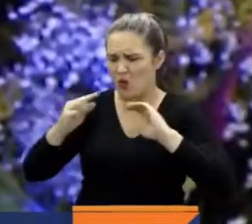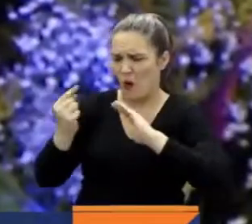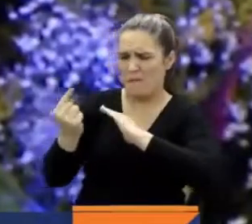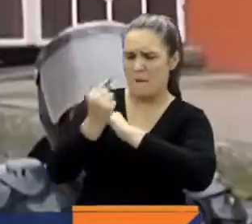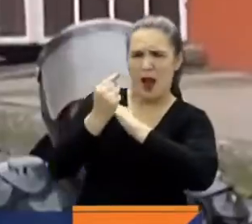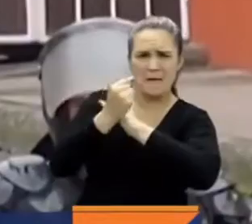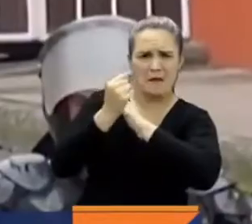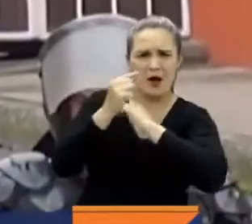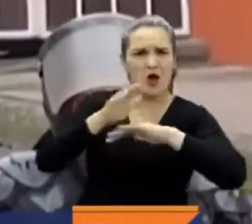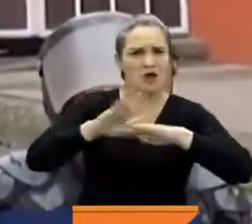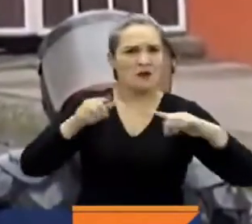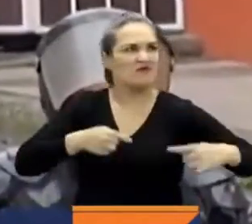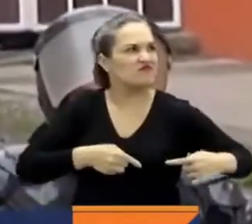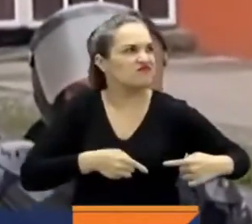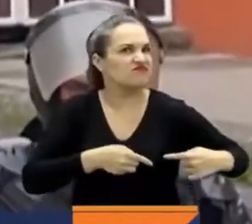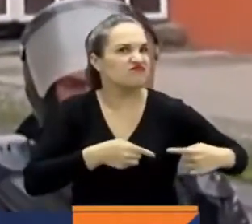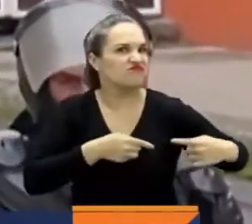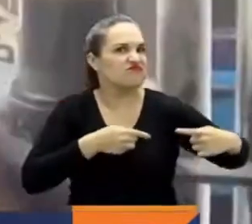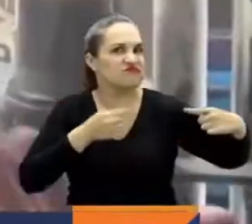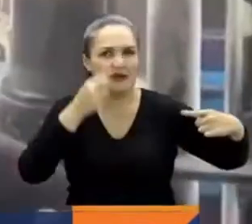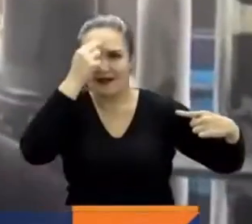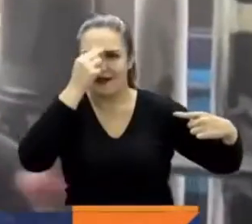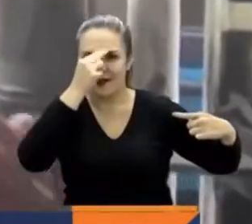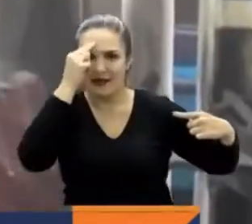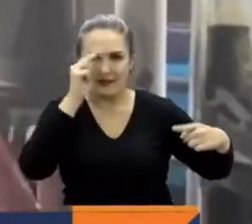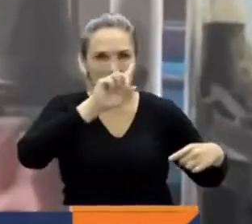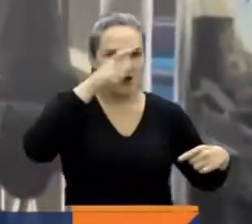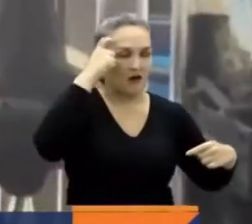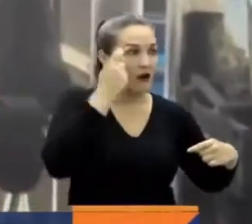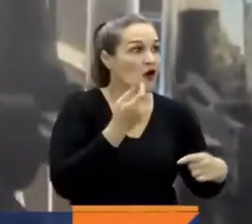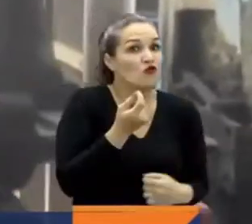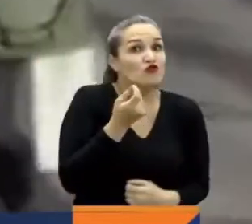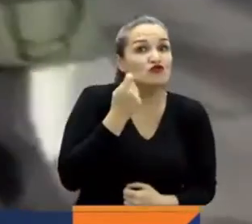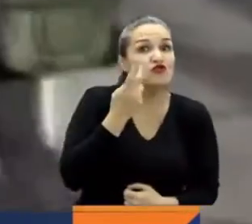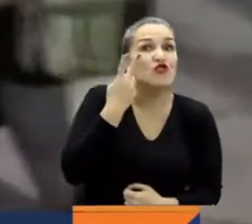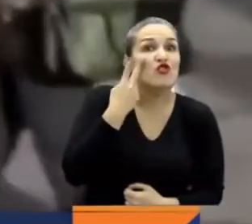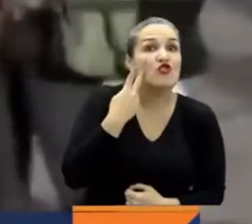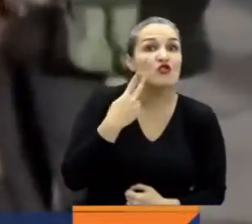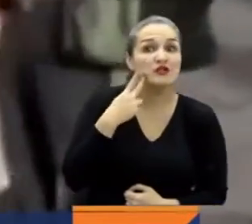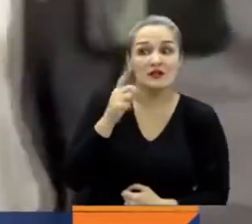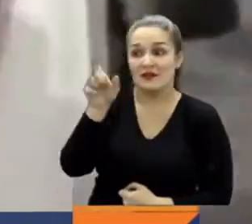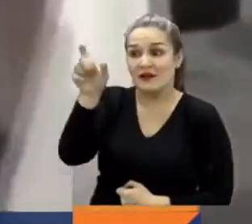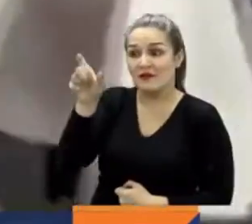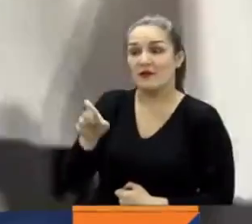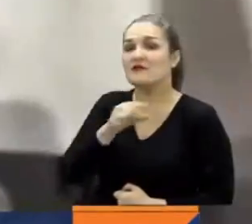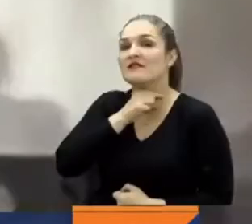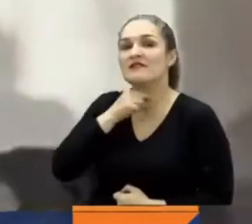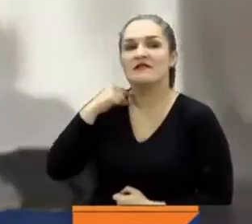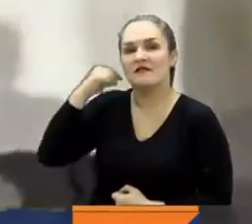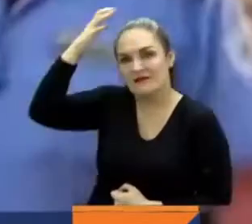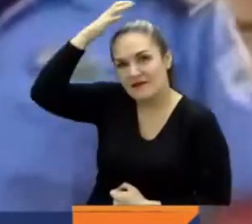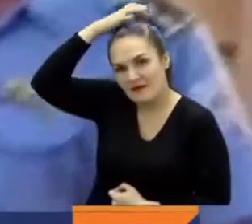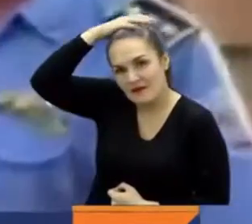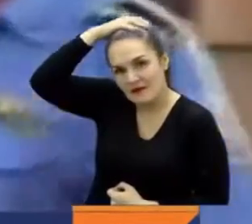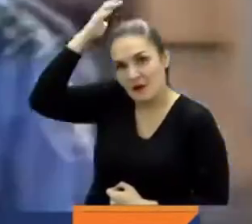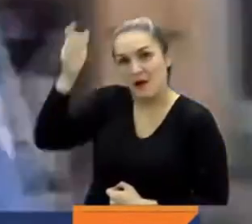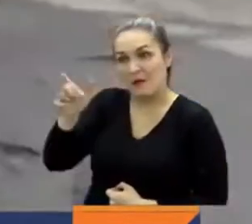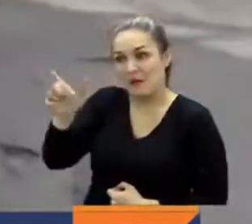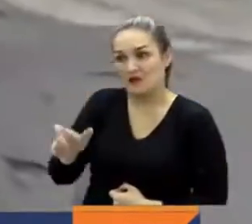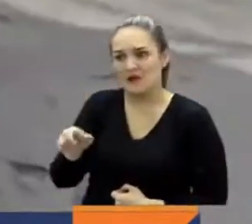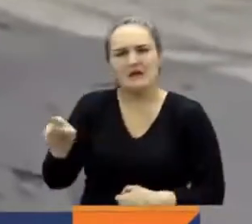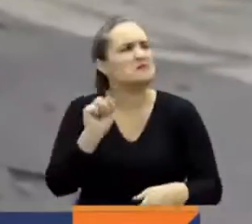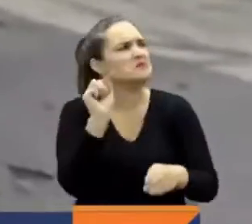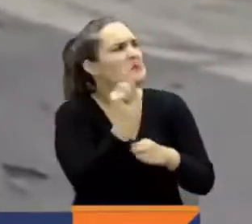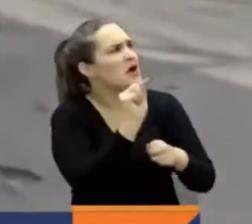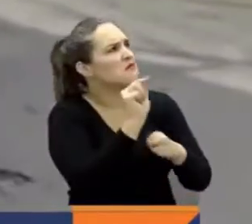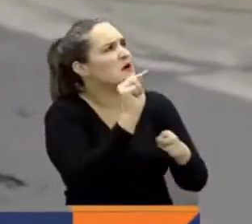quien dirige al país. El más reciente capítulo se dio hace dos días con la detención de Rolando Álvarez, obispo de Matagalpa, crítico con el presidente